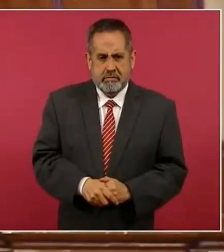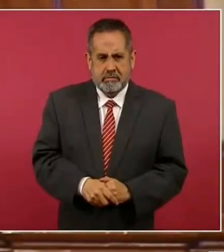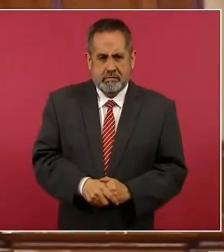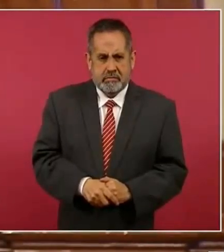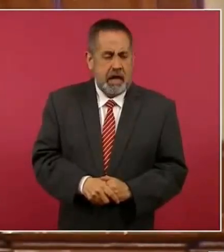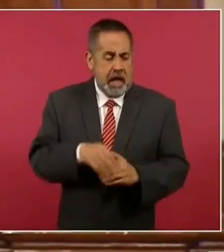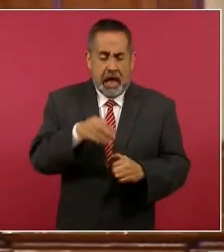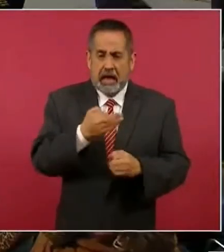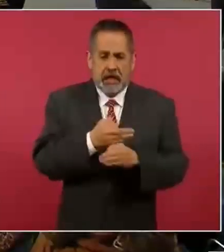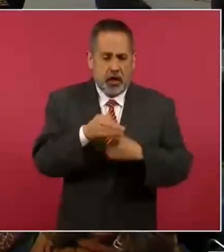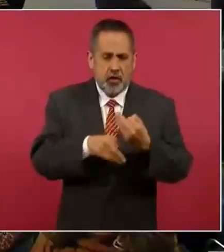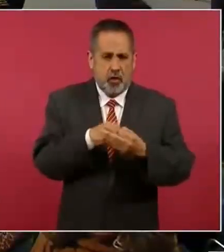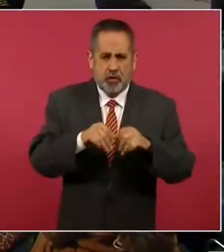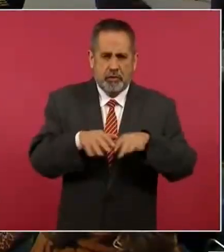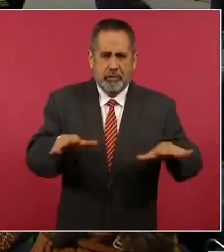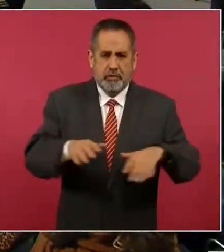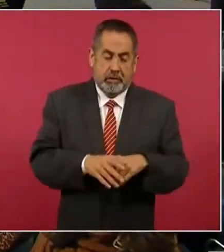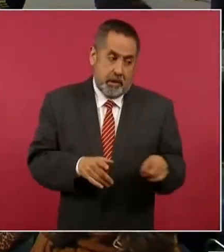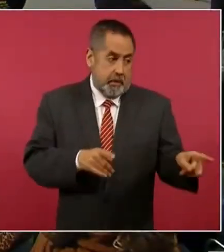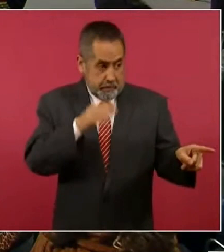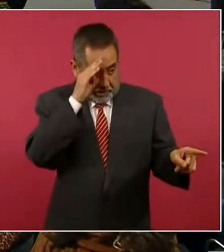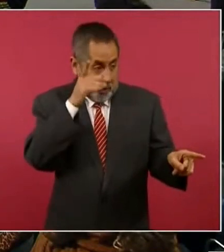pero ve pensando ¿no?